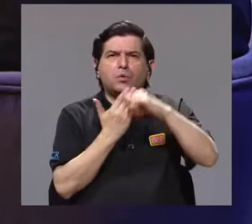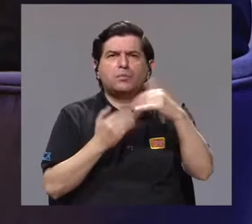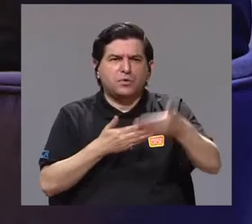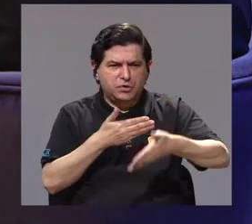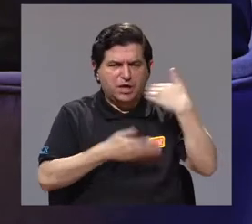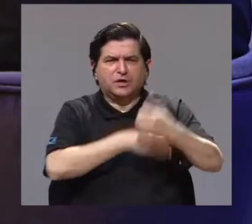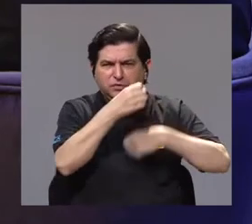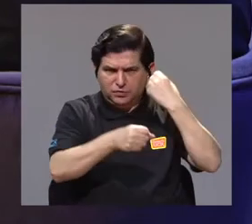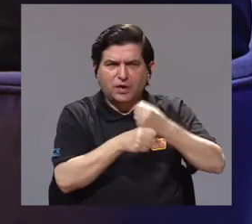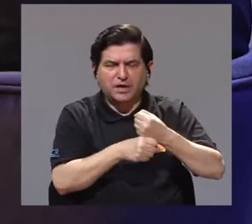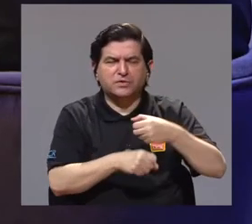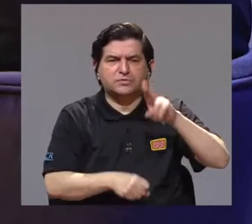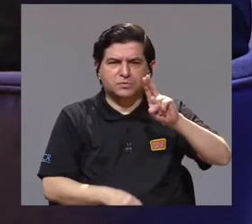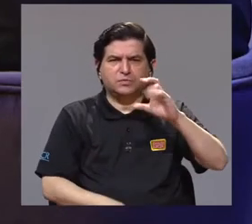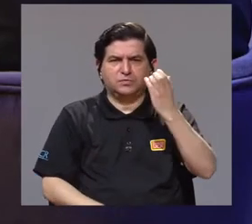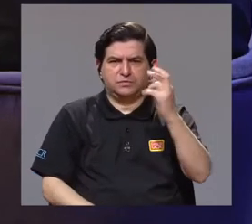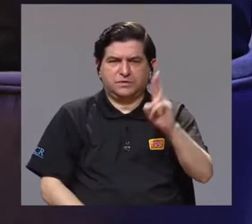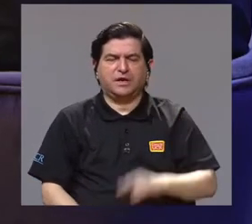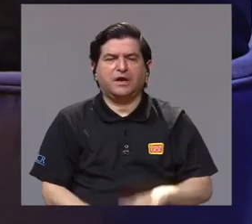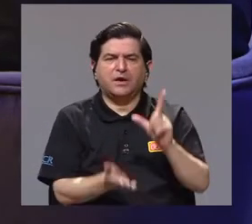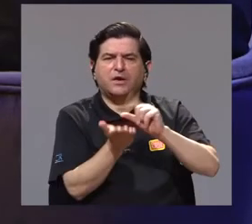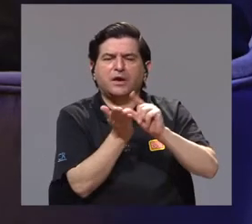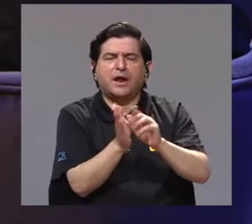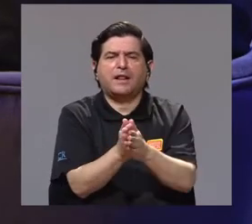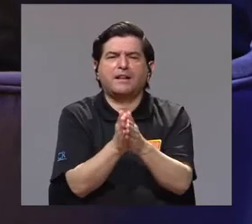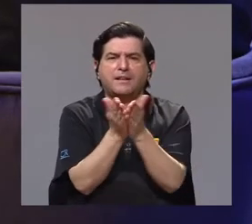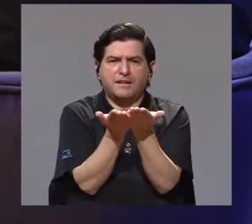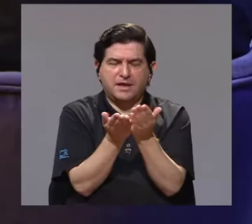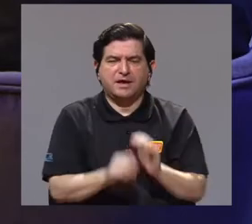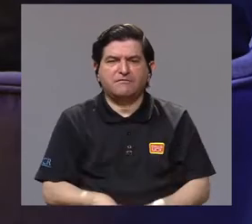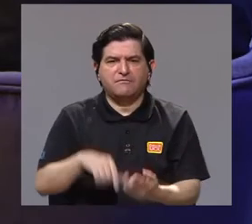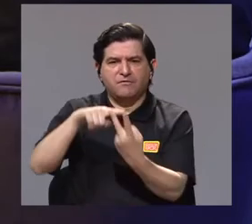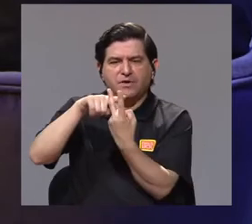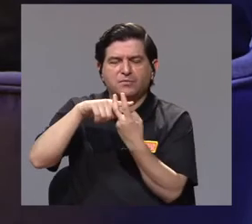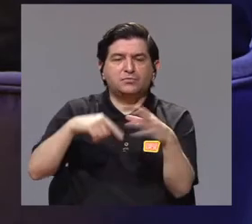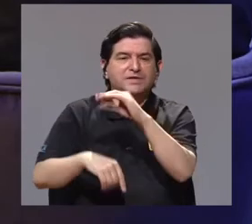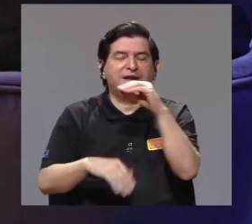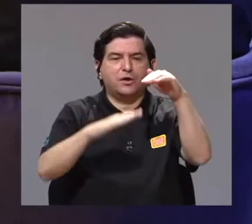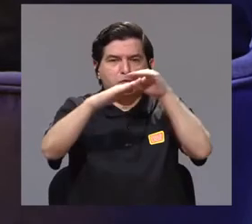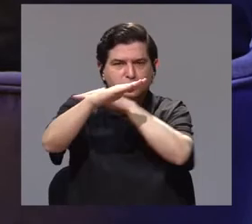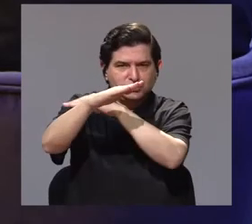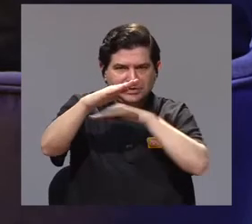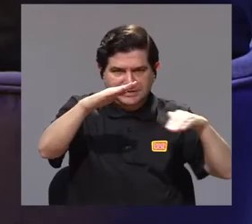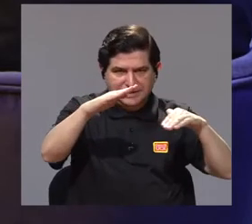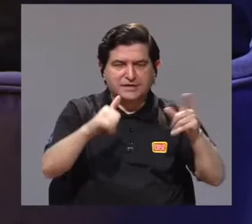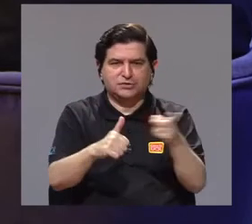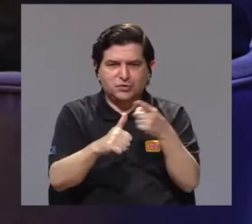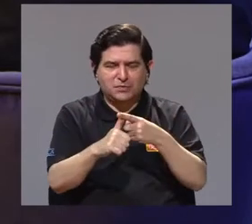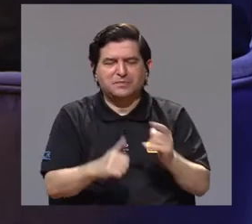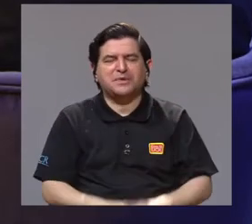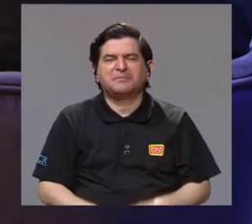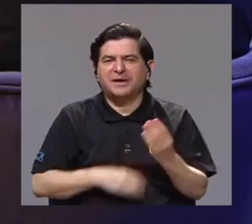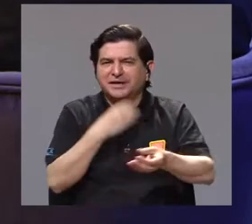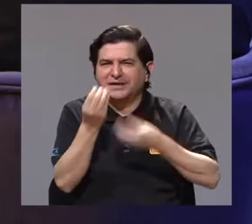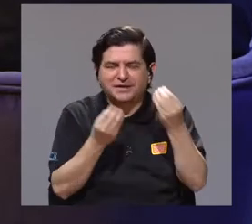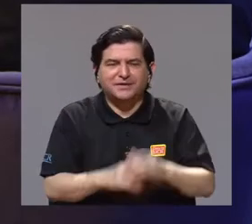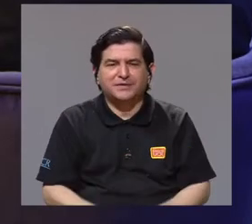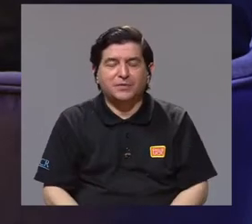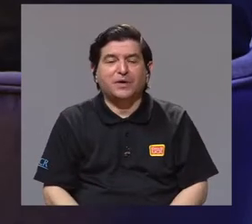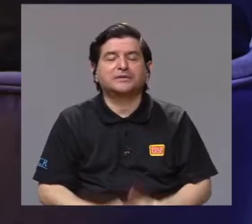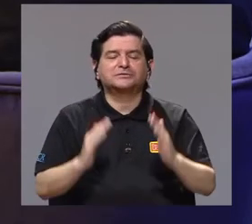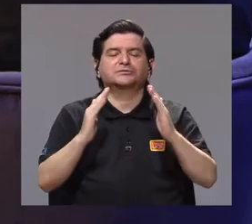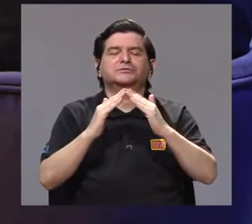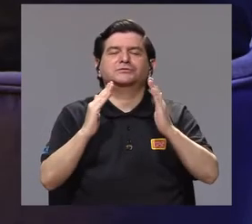con un proyecto que tuvimos aquí en la Universidad de Costa Rica, publicamos un libro que se llama Murciélagos y Techos. Básicamente lo primero que buscamos